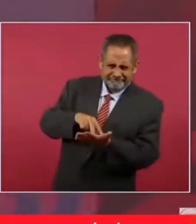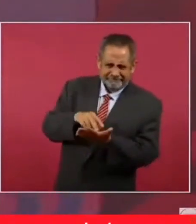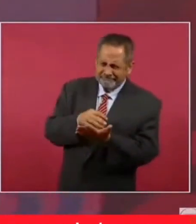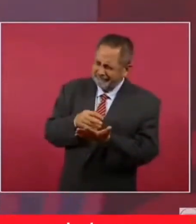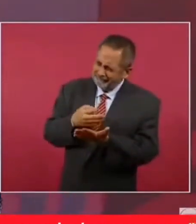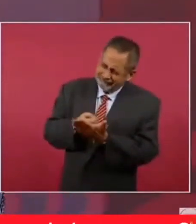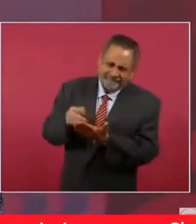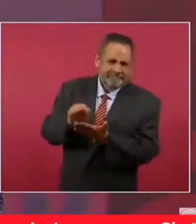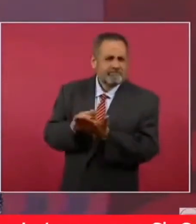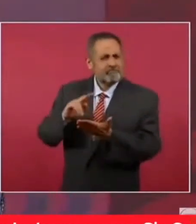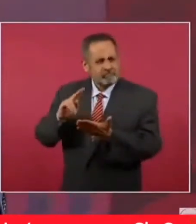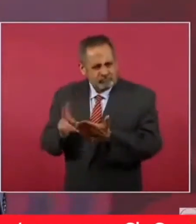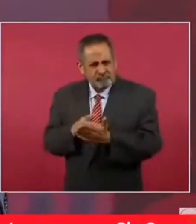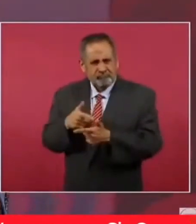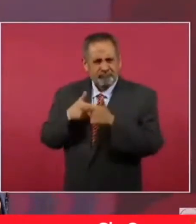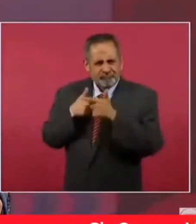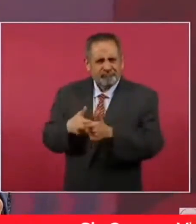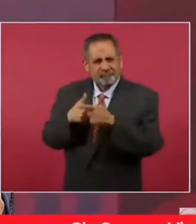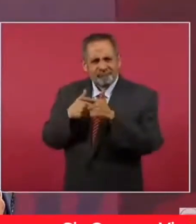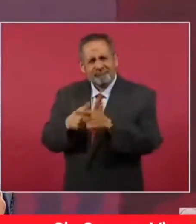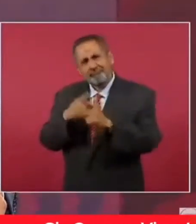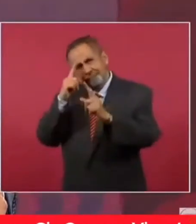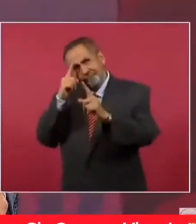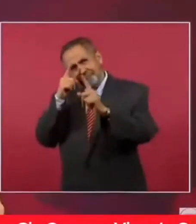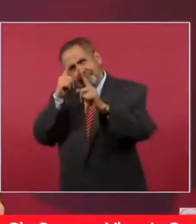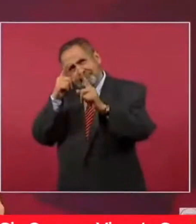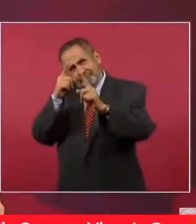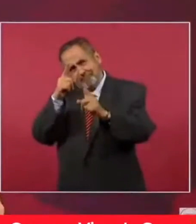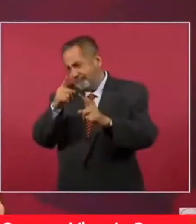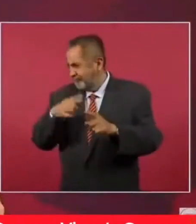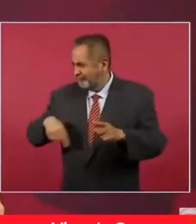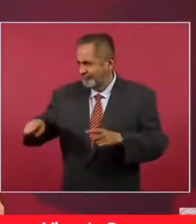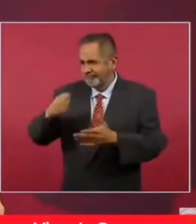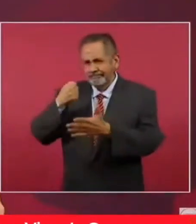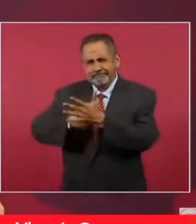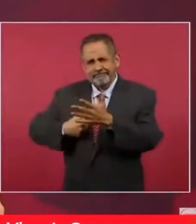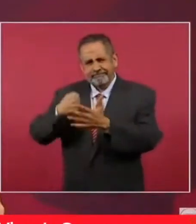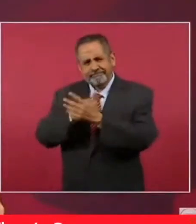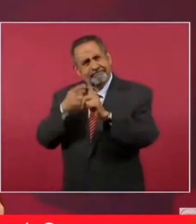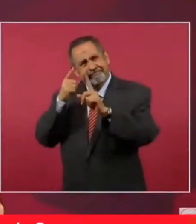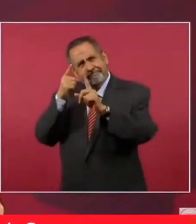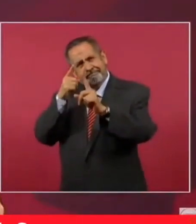hacia el ideal, hacia la causa que se defiende.